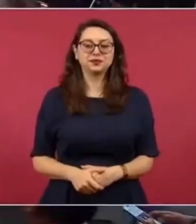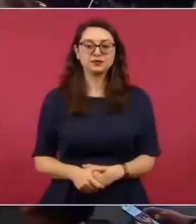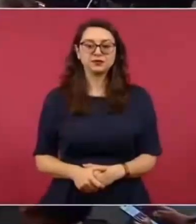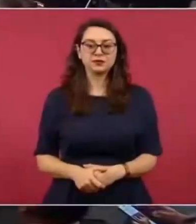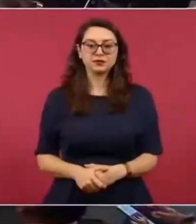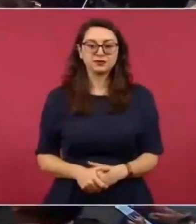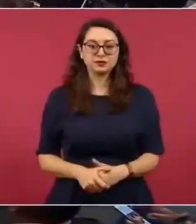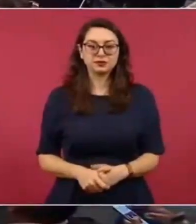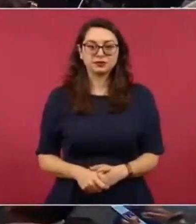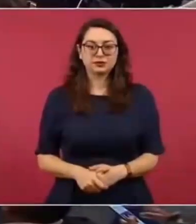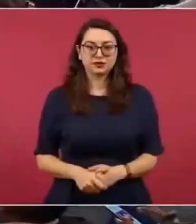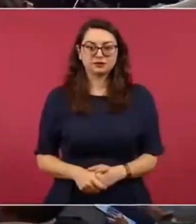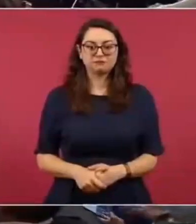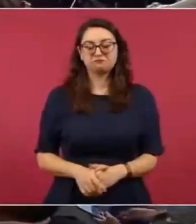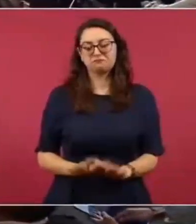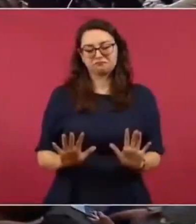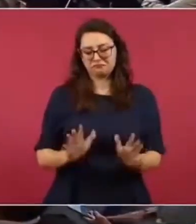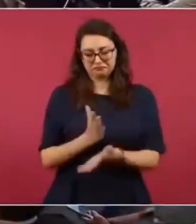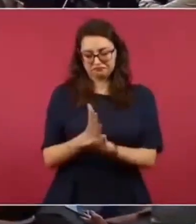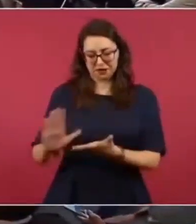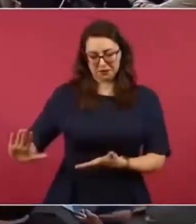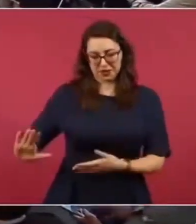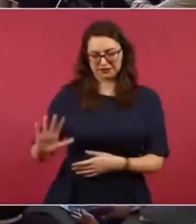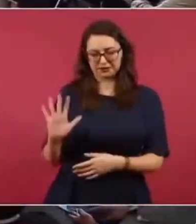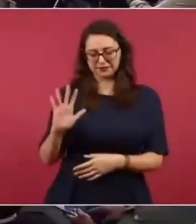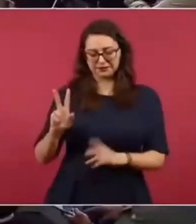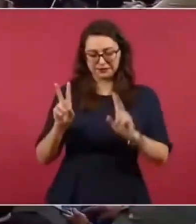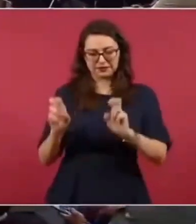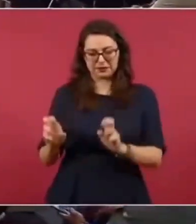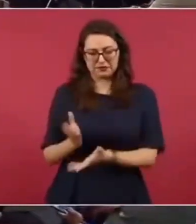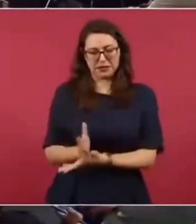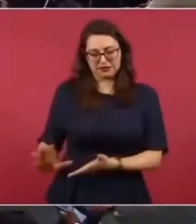que no creo que tenga que ver, ¿no? Con él.